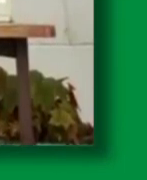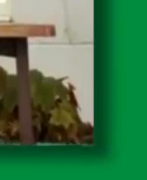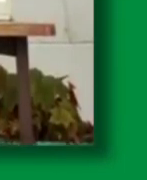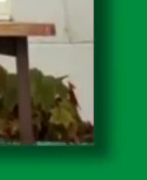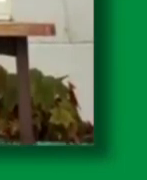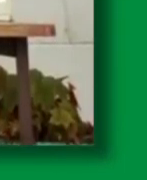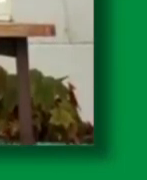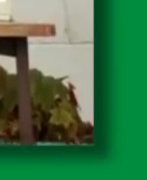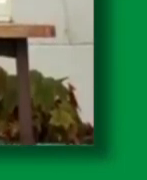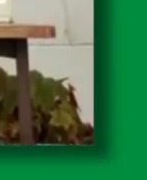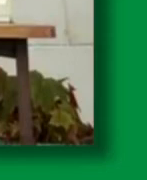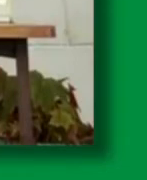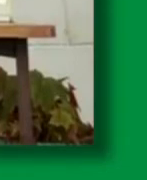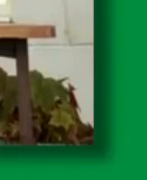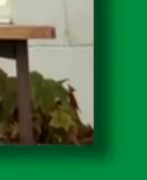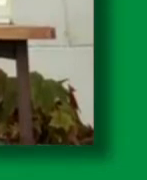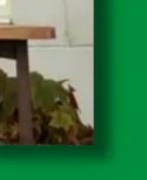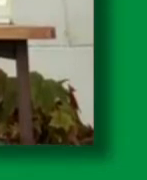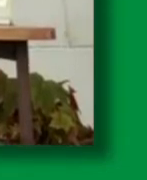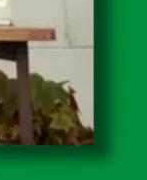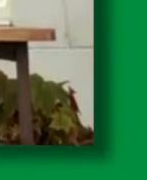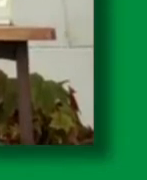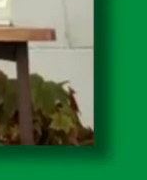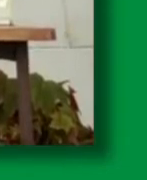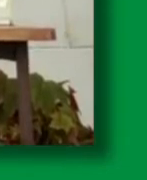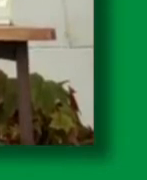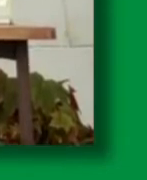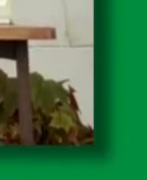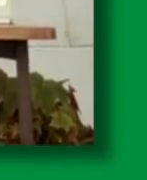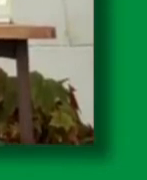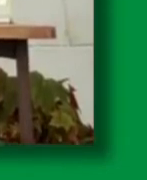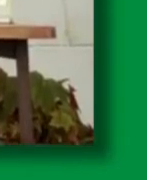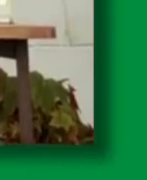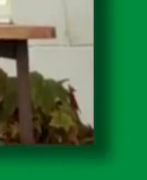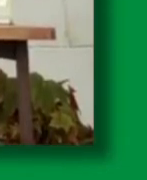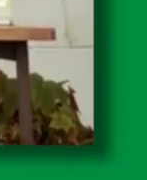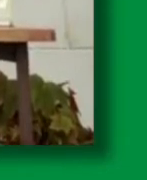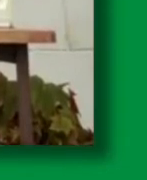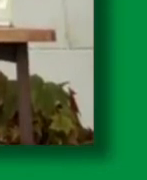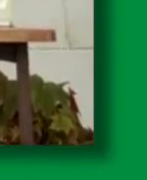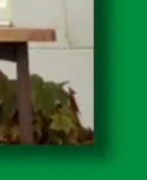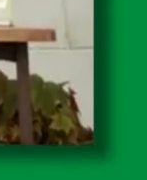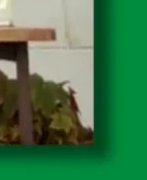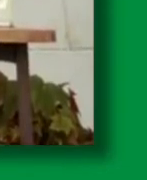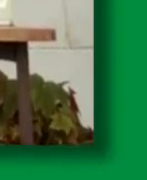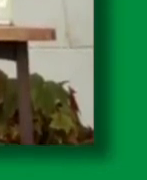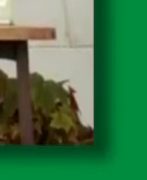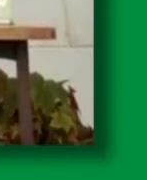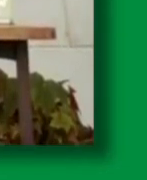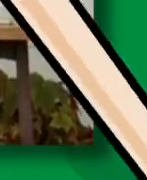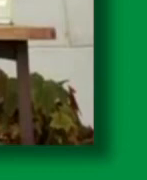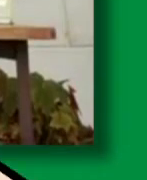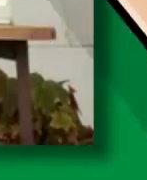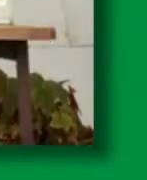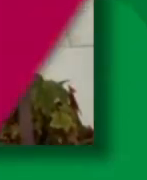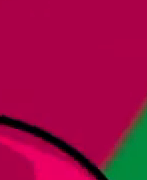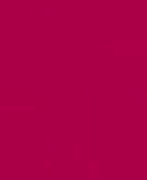exaltar la fecha de sembrina y el encuentro en familia. ¡Feliz Navidad!